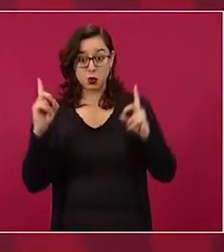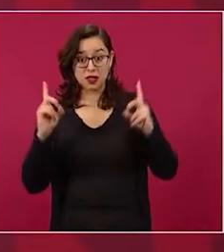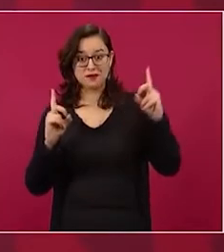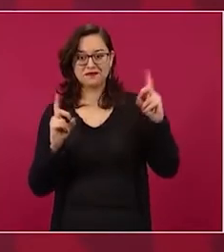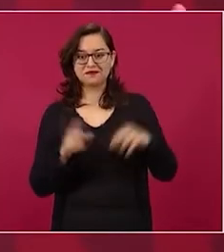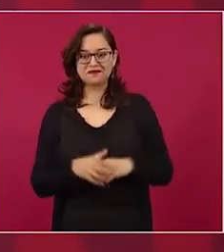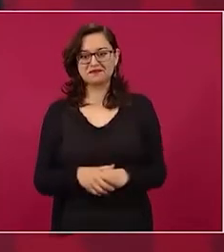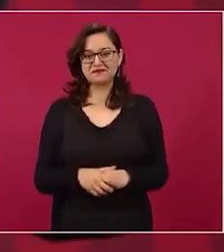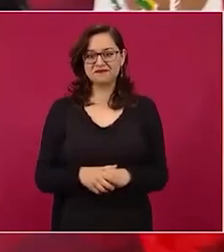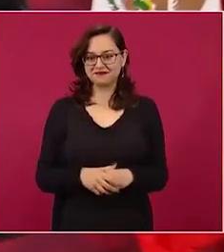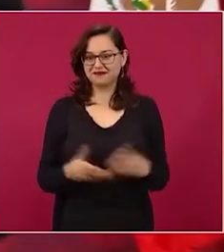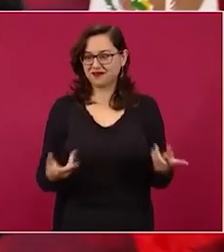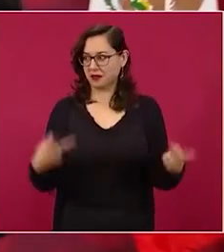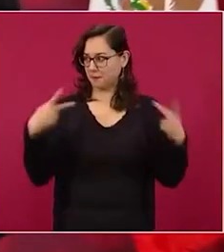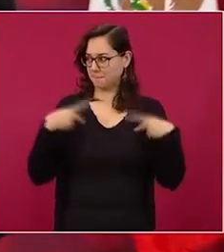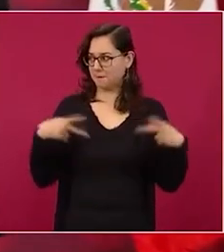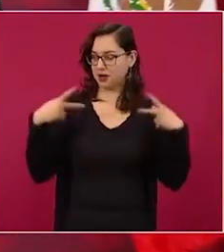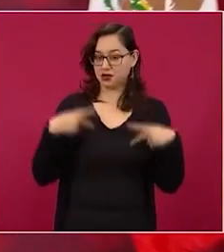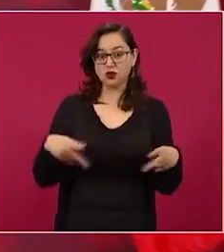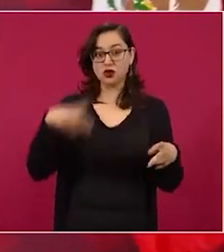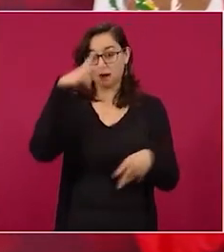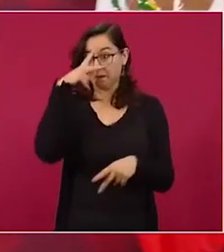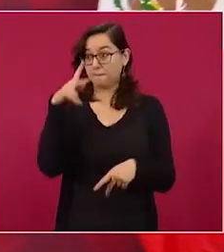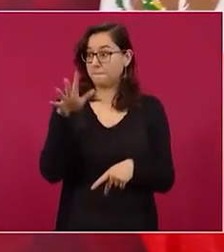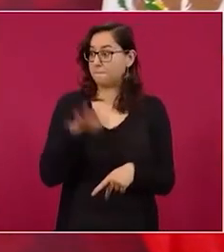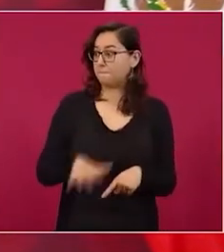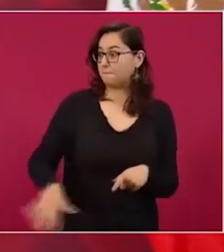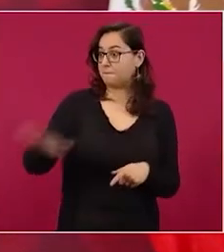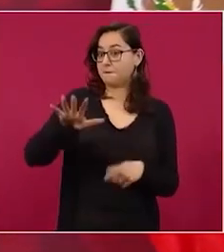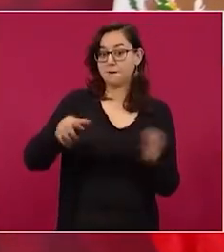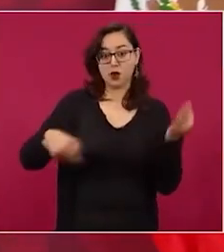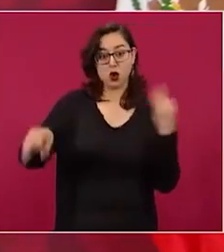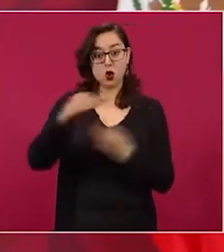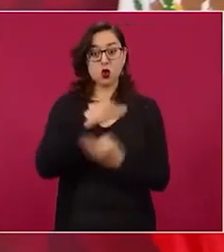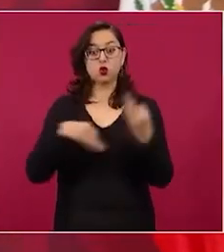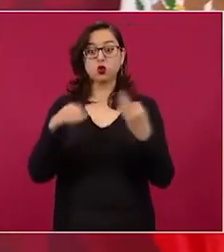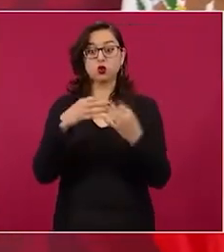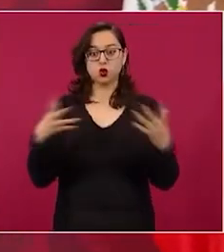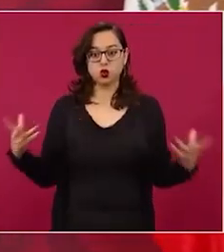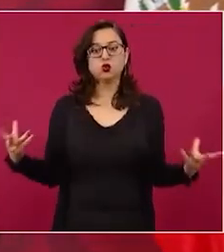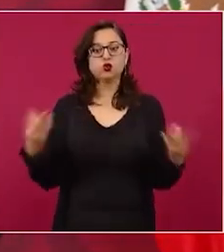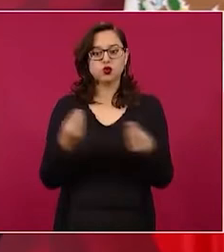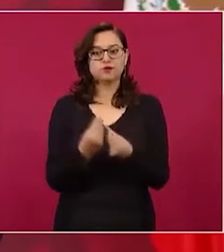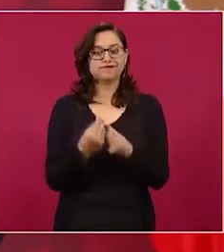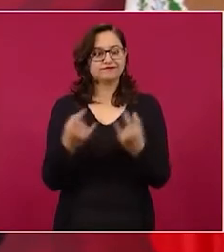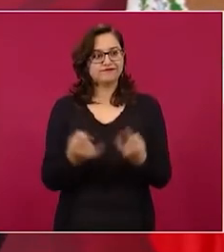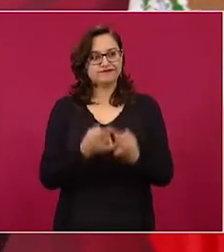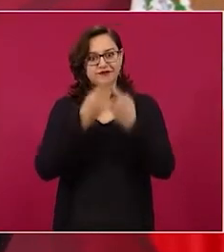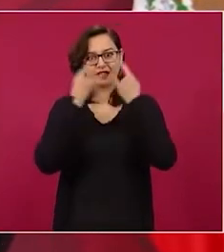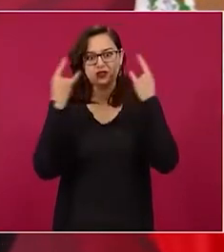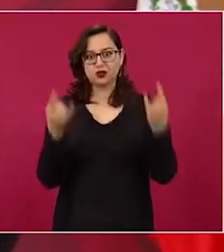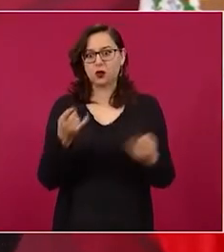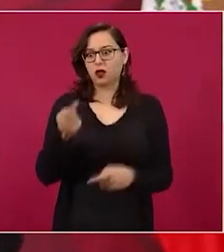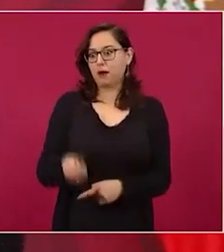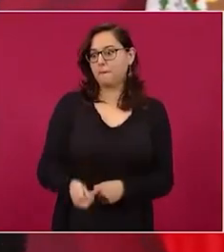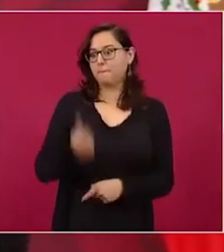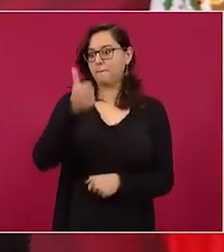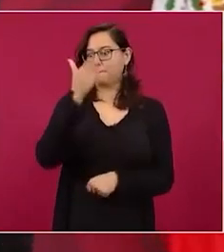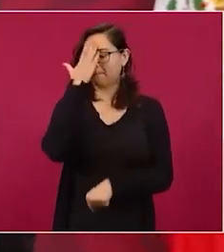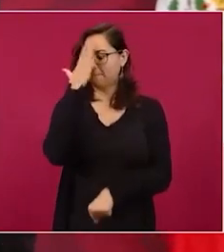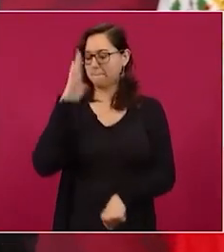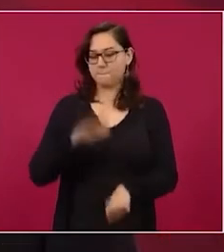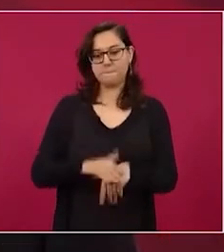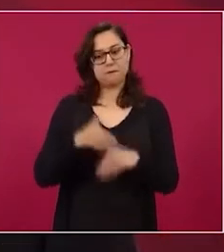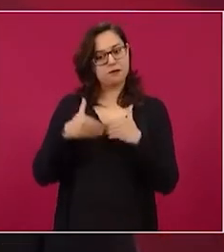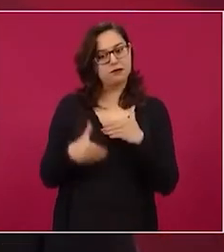los mexicanos estamos haciendo historia. Y se va